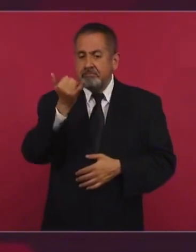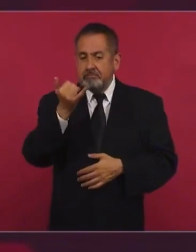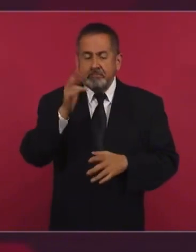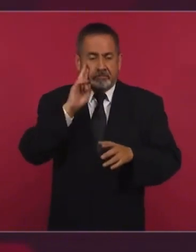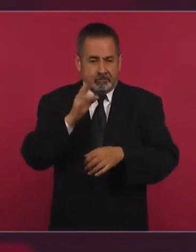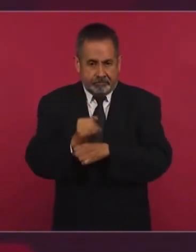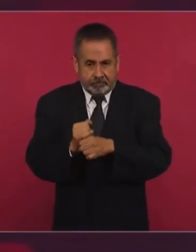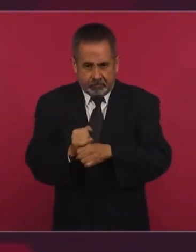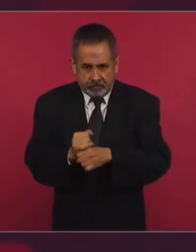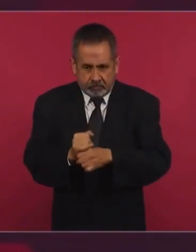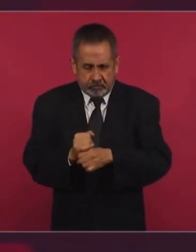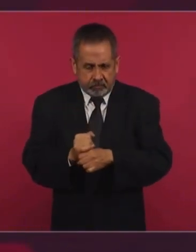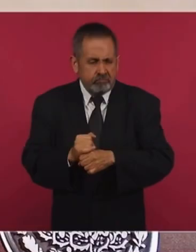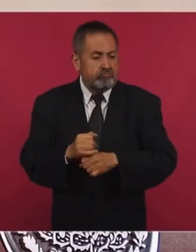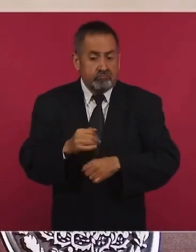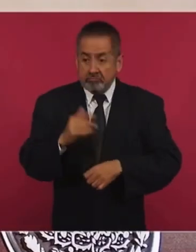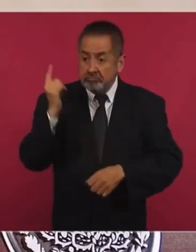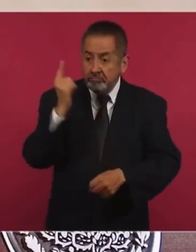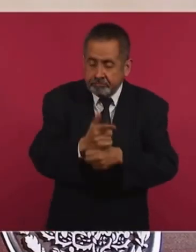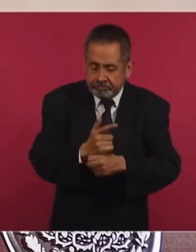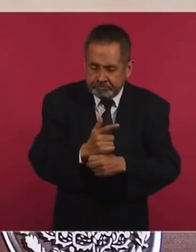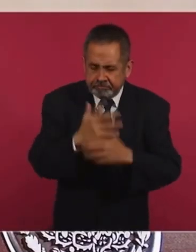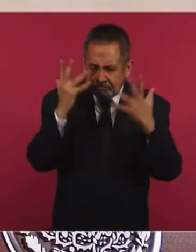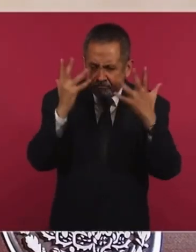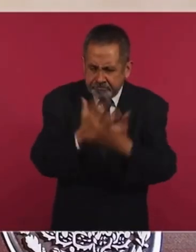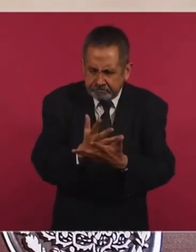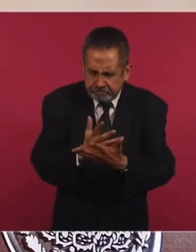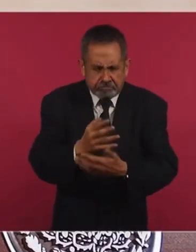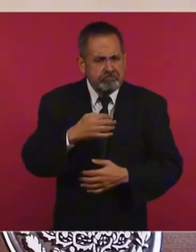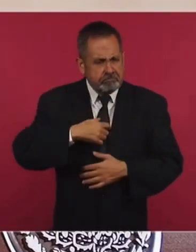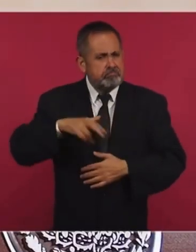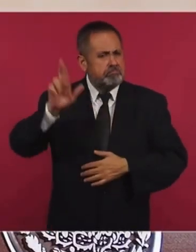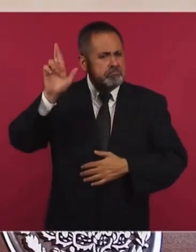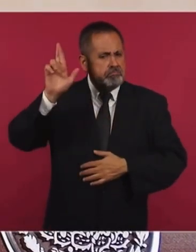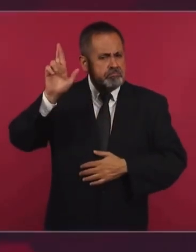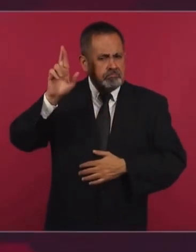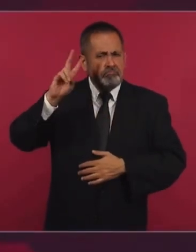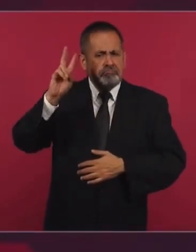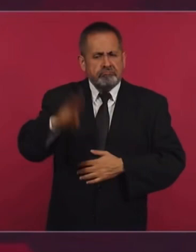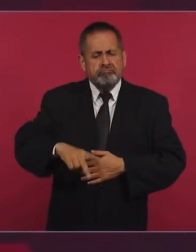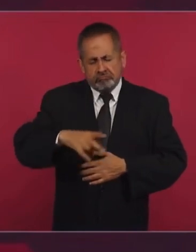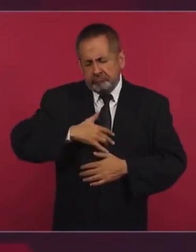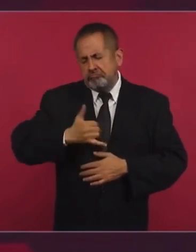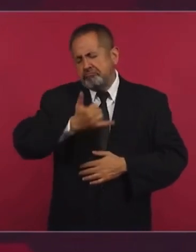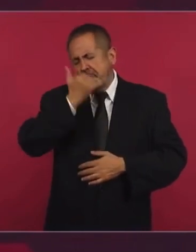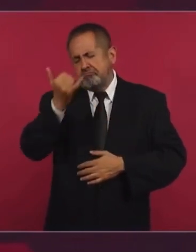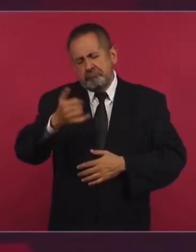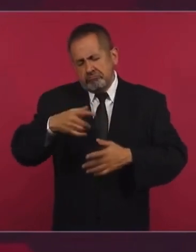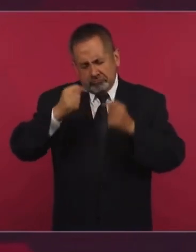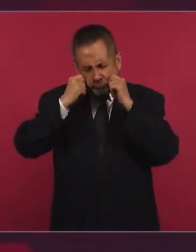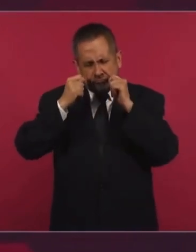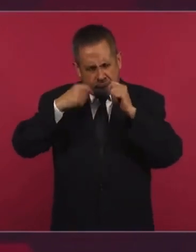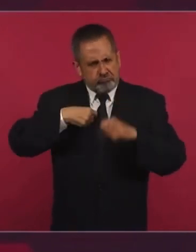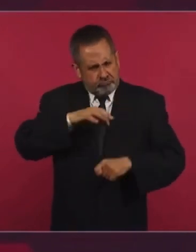lo voy a reconocer porque lo que estimo más importante en mi vida